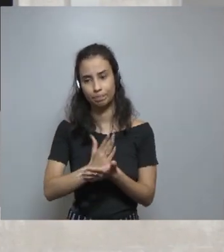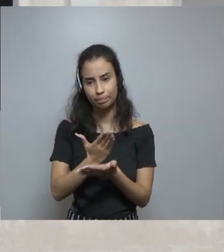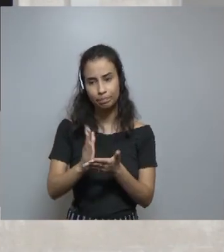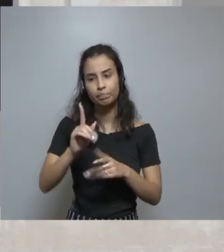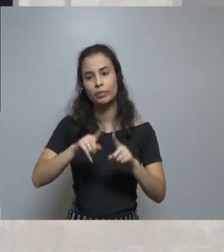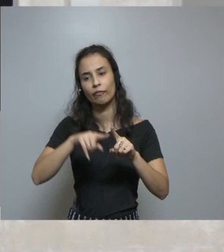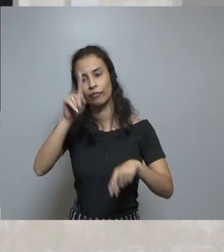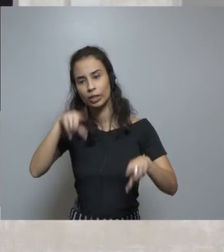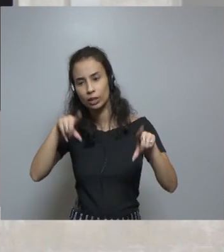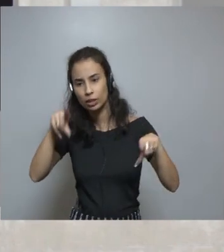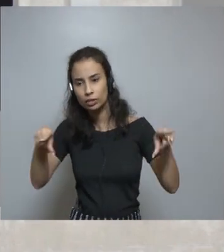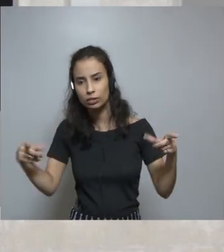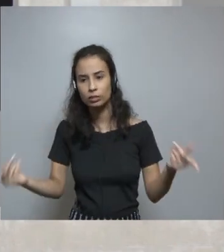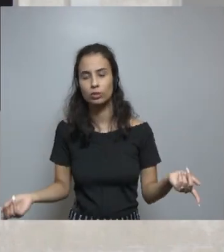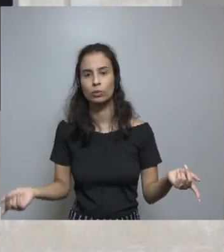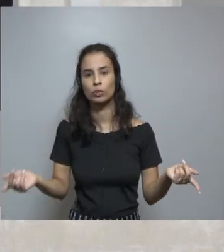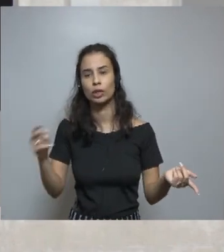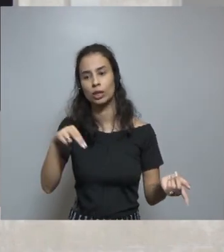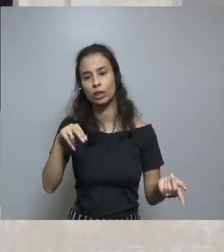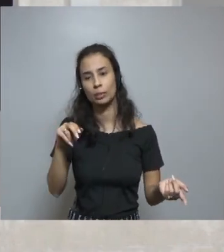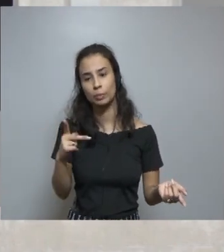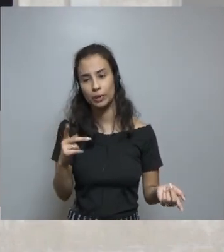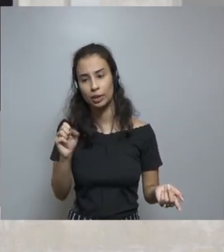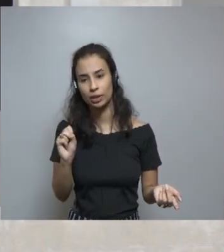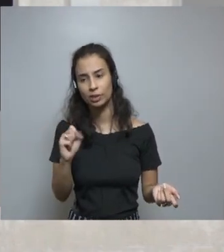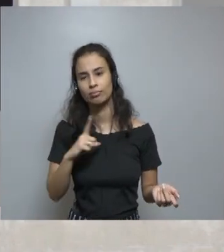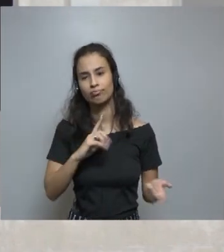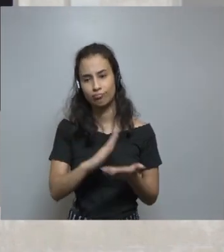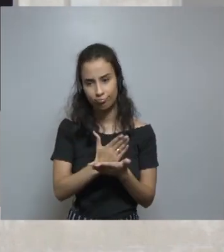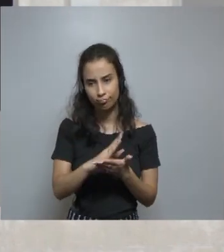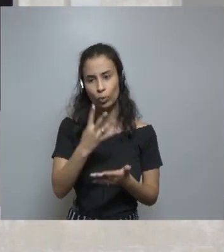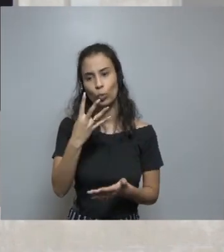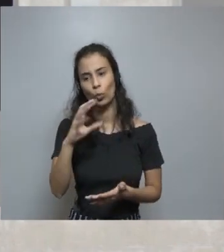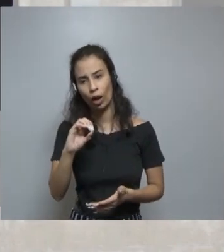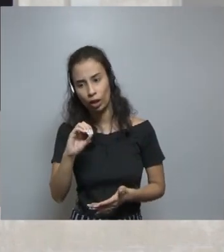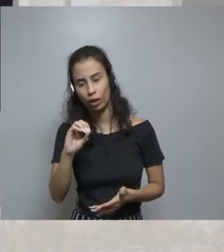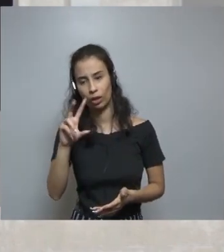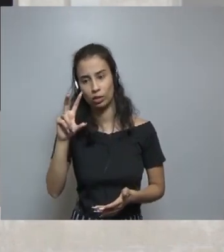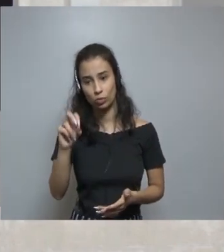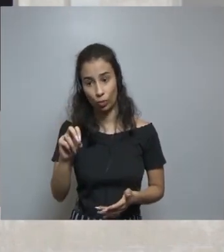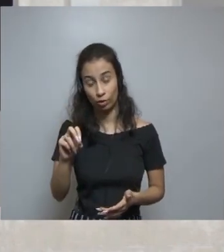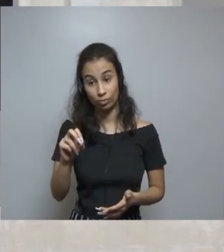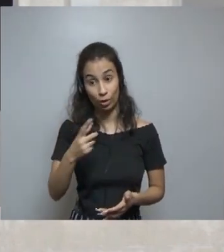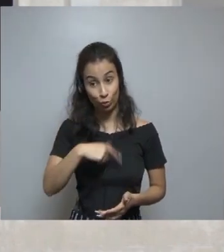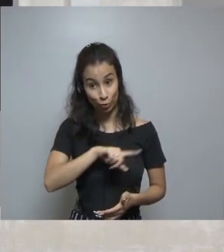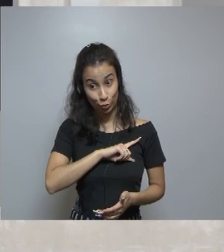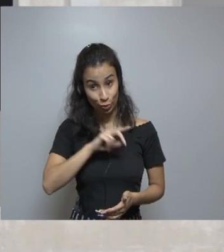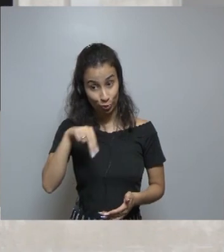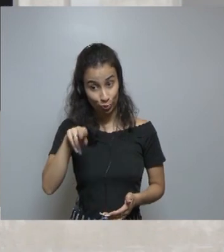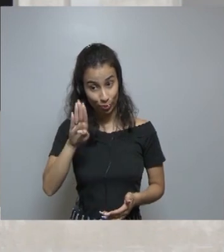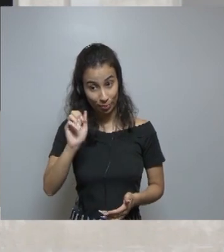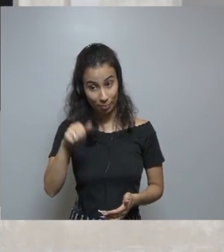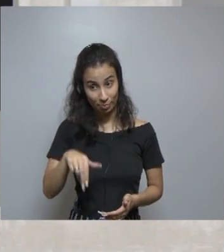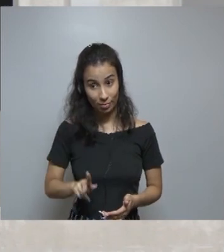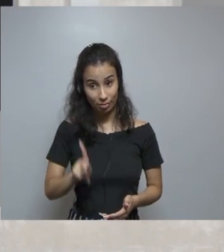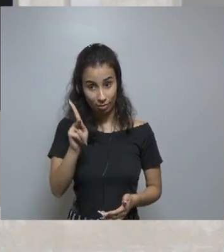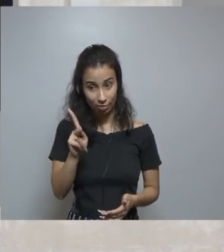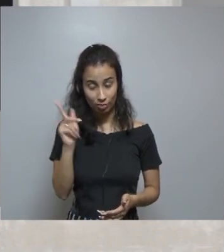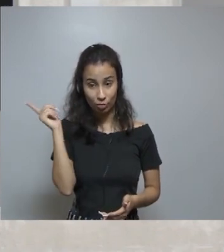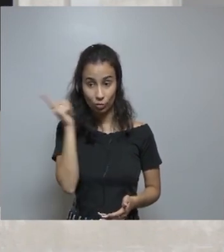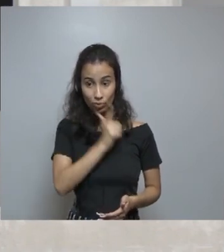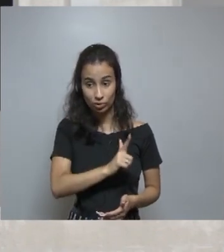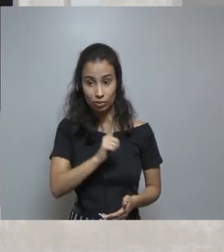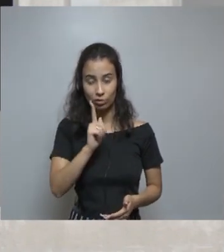Las empresas brasileñas tienen más o menos un NPS de 40, 50. El NPS que nosotros hemos